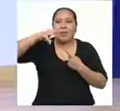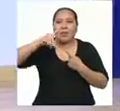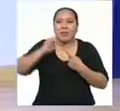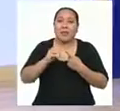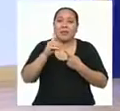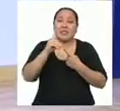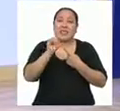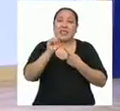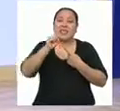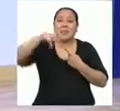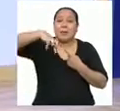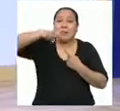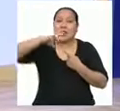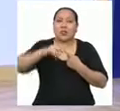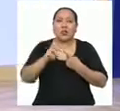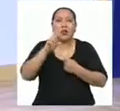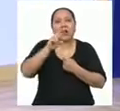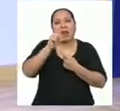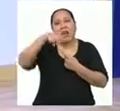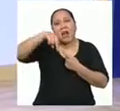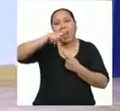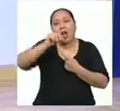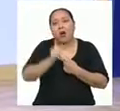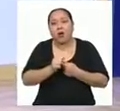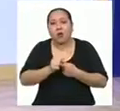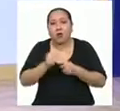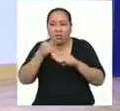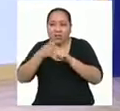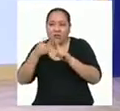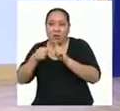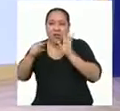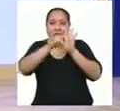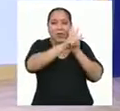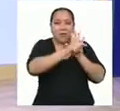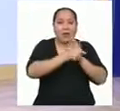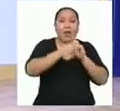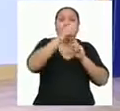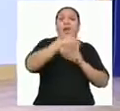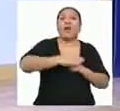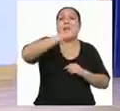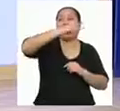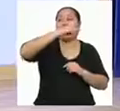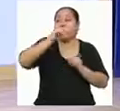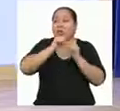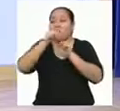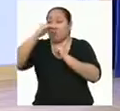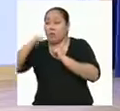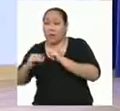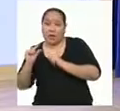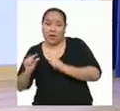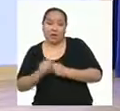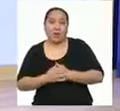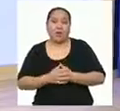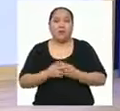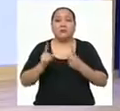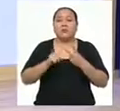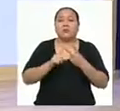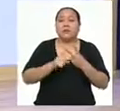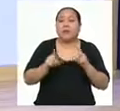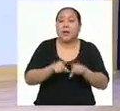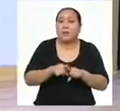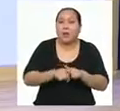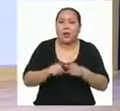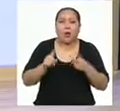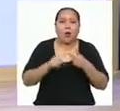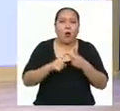dispersión, como el rango que es la diferencia entre el valor mayor y el valor menor de mi variable. También,